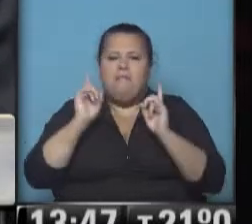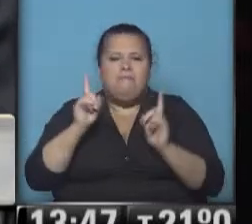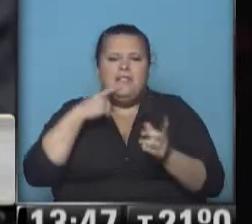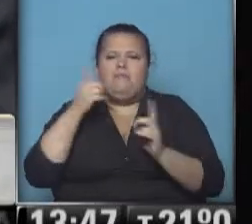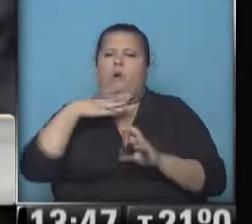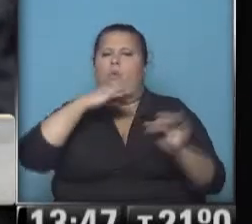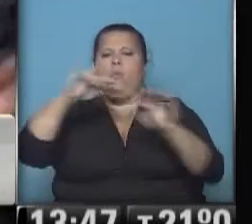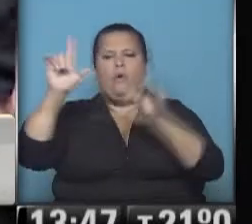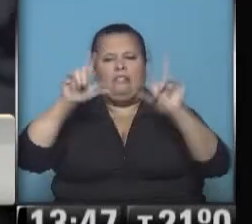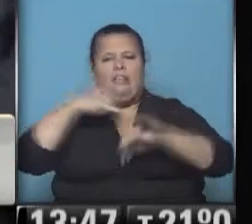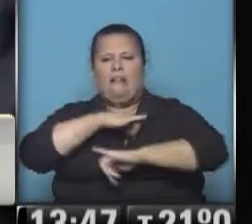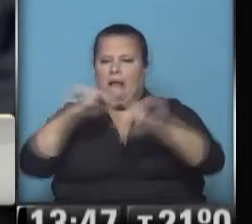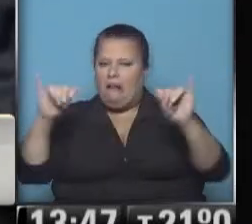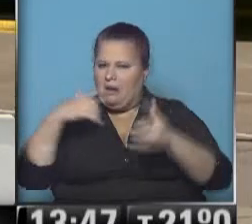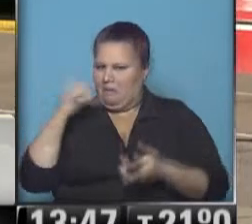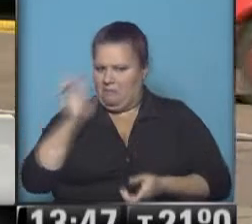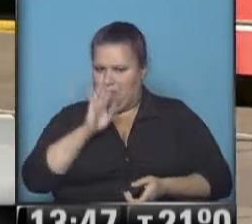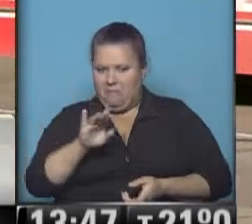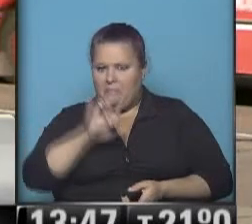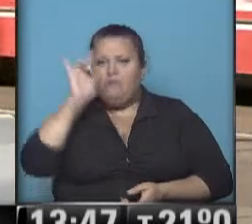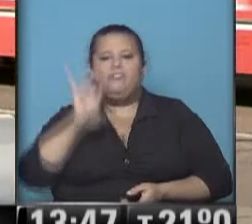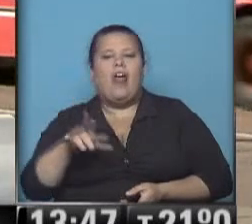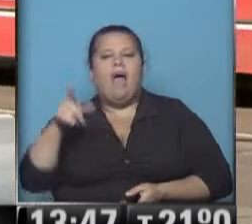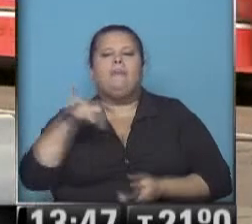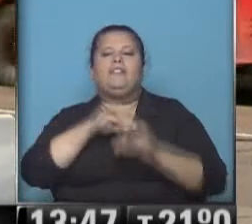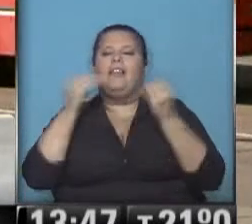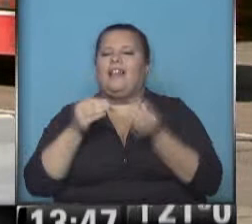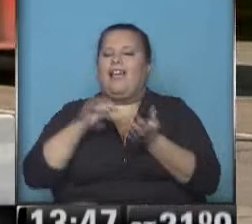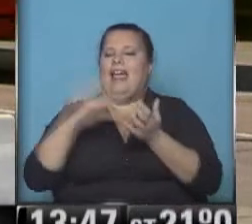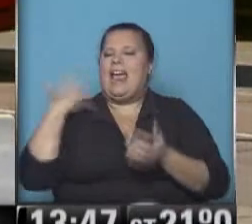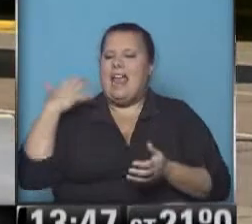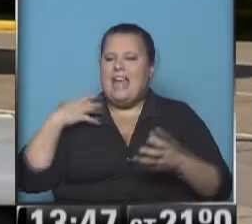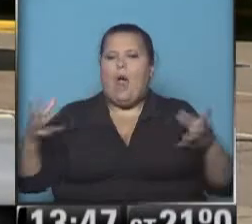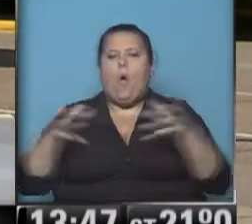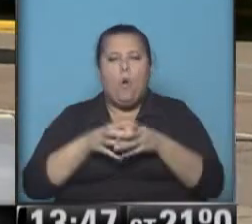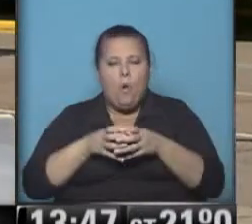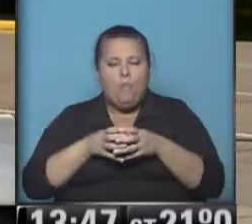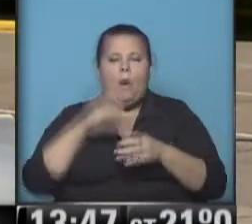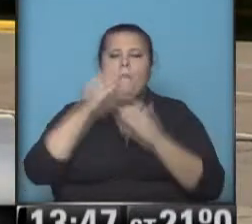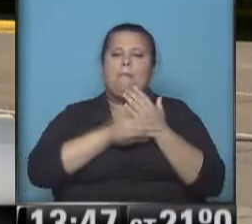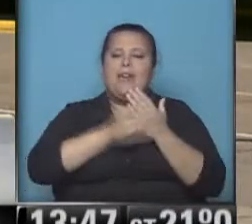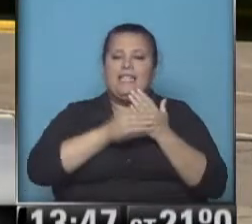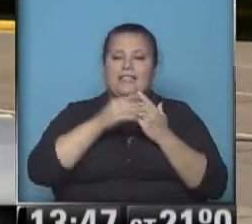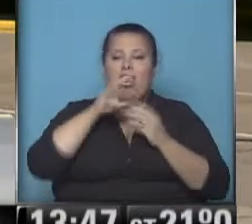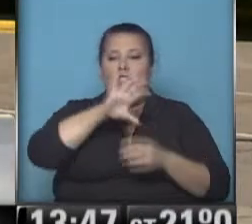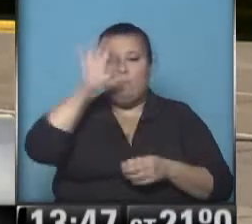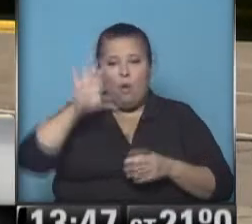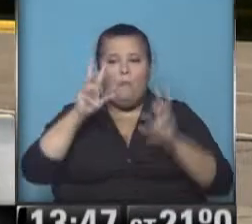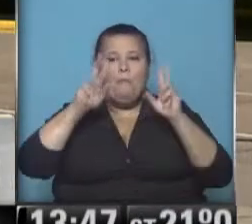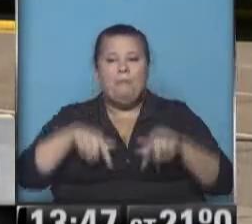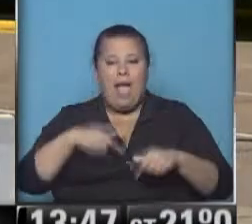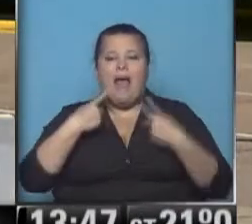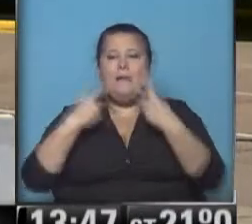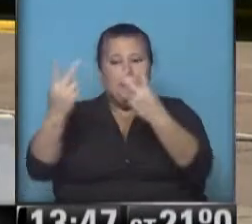replicaron algunos medios de comunicación, sino que se trata de una resolución general conjunta entre el Ministerio del Interior, Planificación,